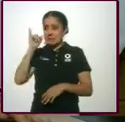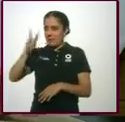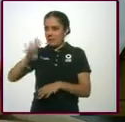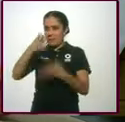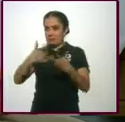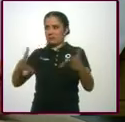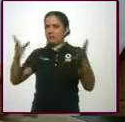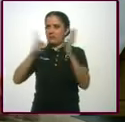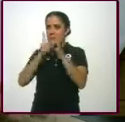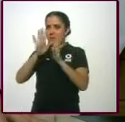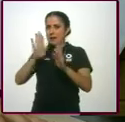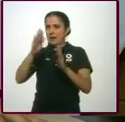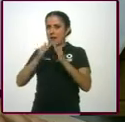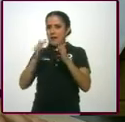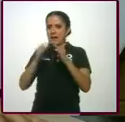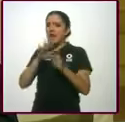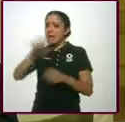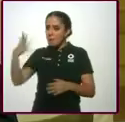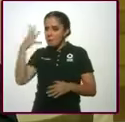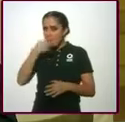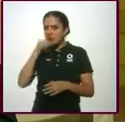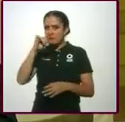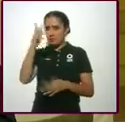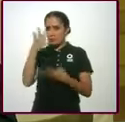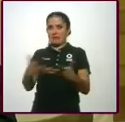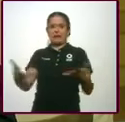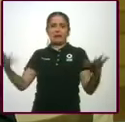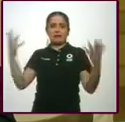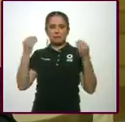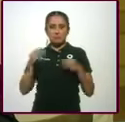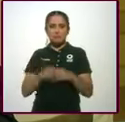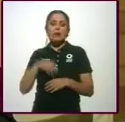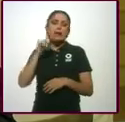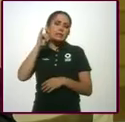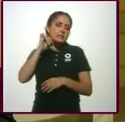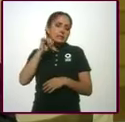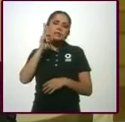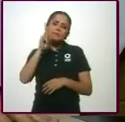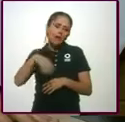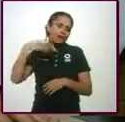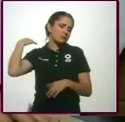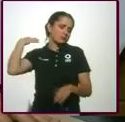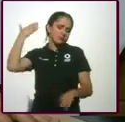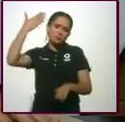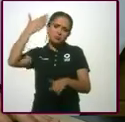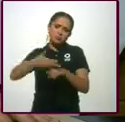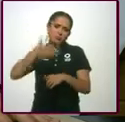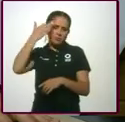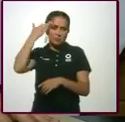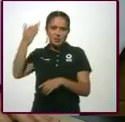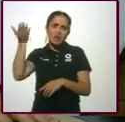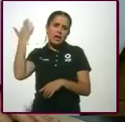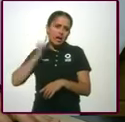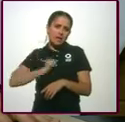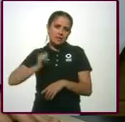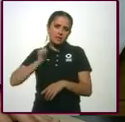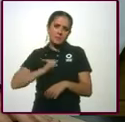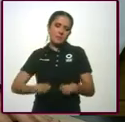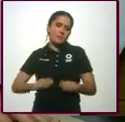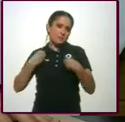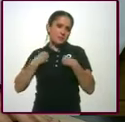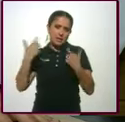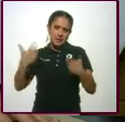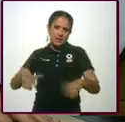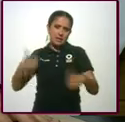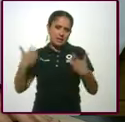Está muy bonito todo, pero... Pero tiene que ver con su tiempo, ¿no? Cuando se hizo. Sí, o sea, la gente de antes vivía muy bien. Sí.